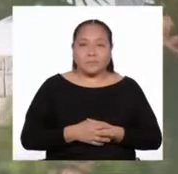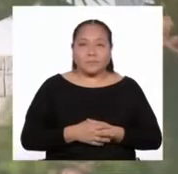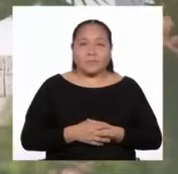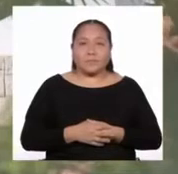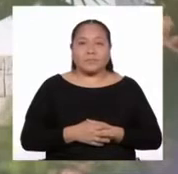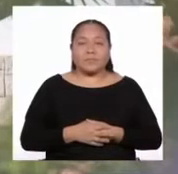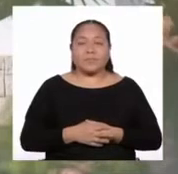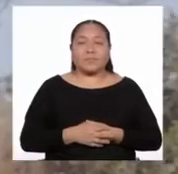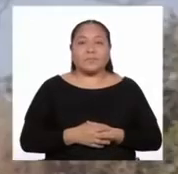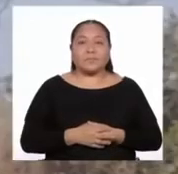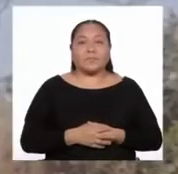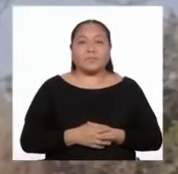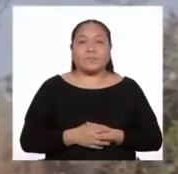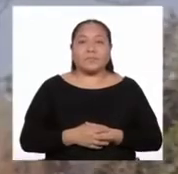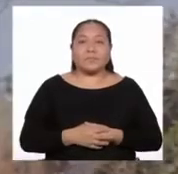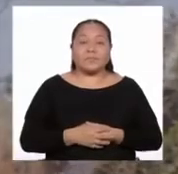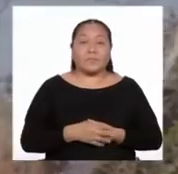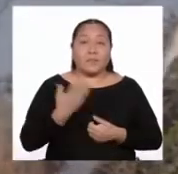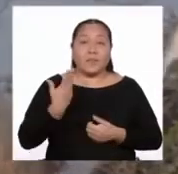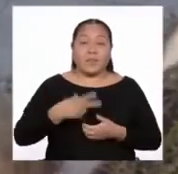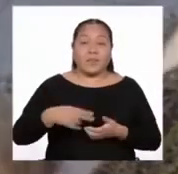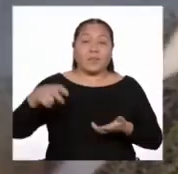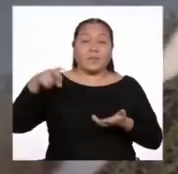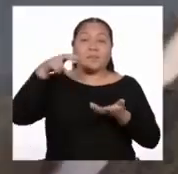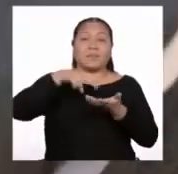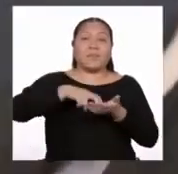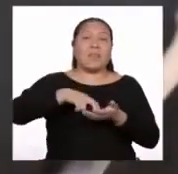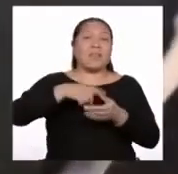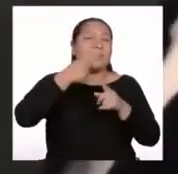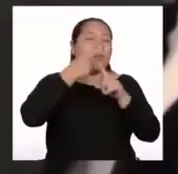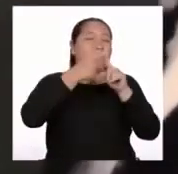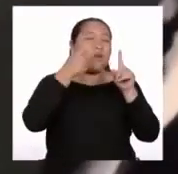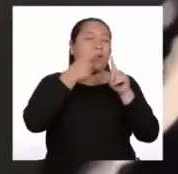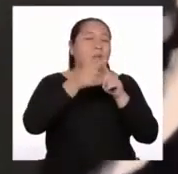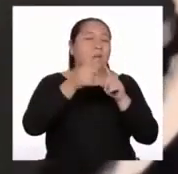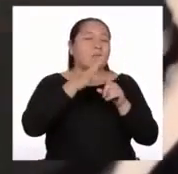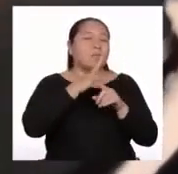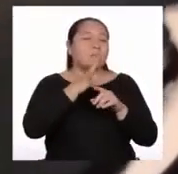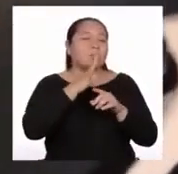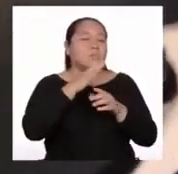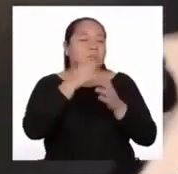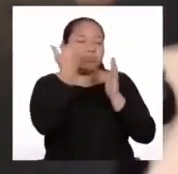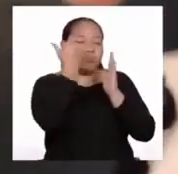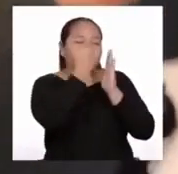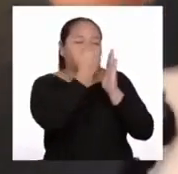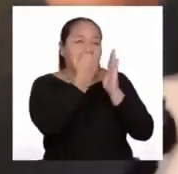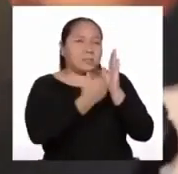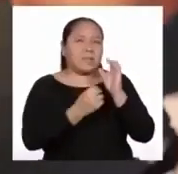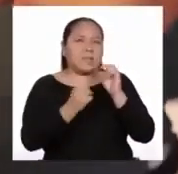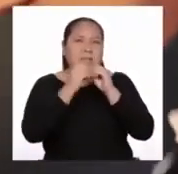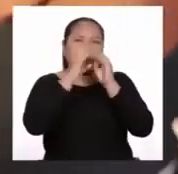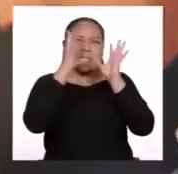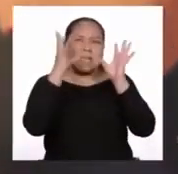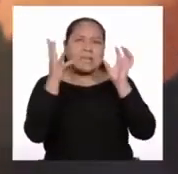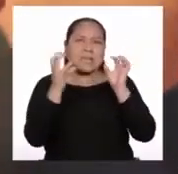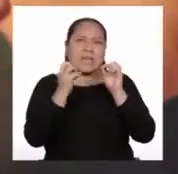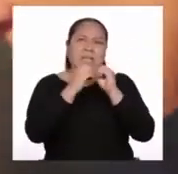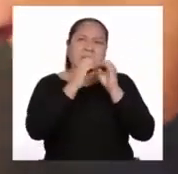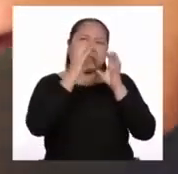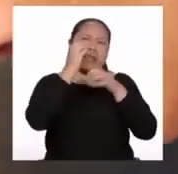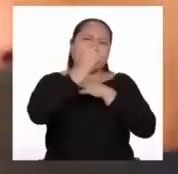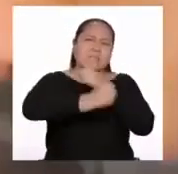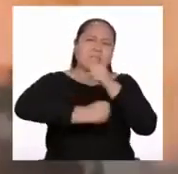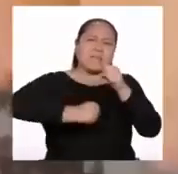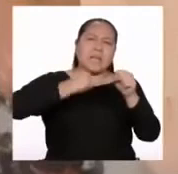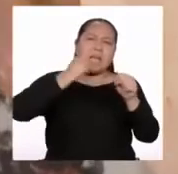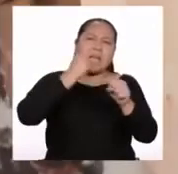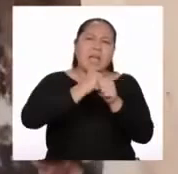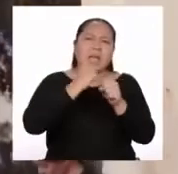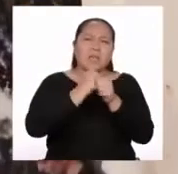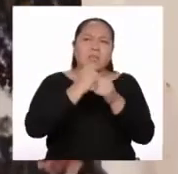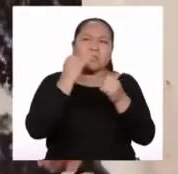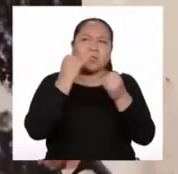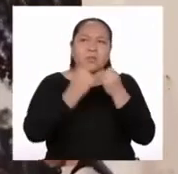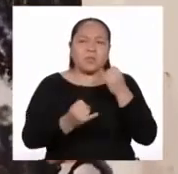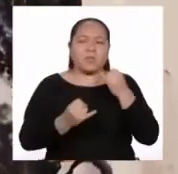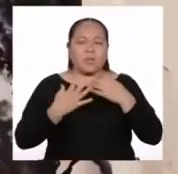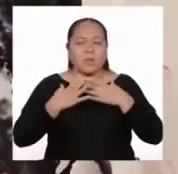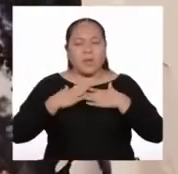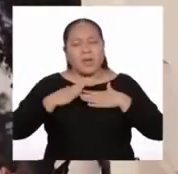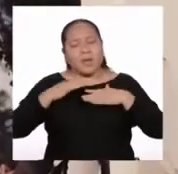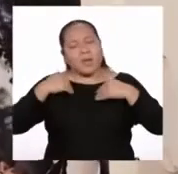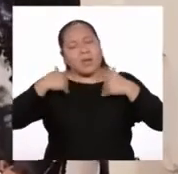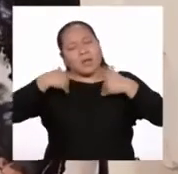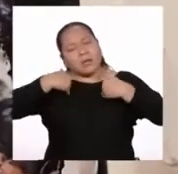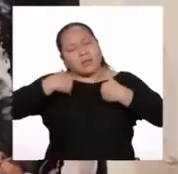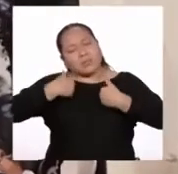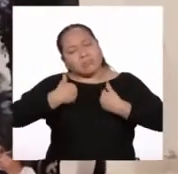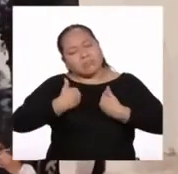Y así, colgado de varios discursos, pasé muchos días y años indeterminando, hasta que, vencido de mí tantos